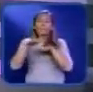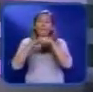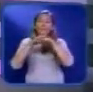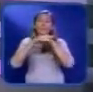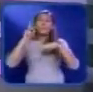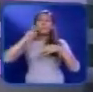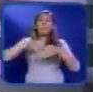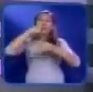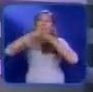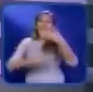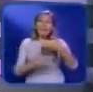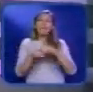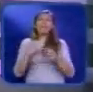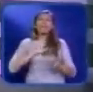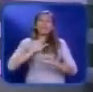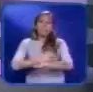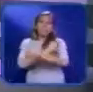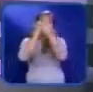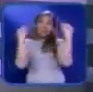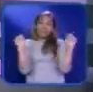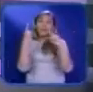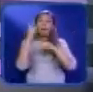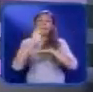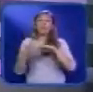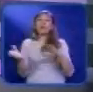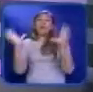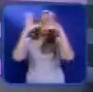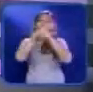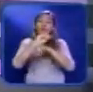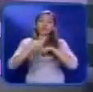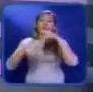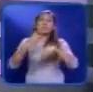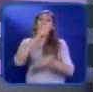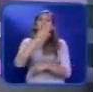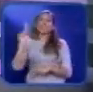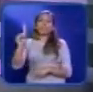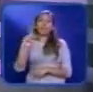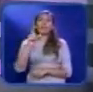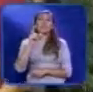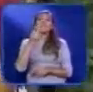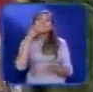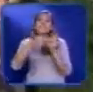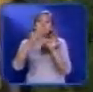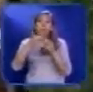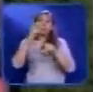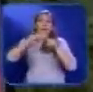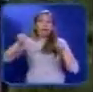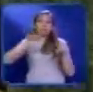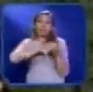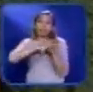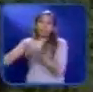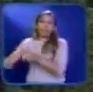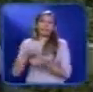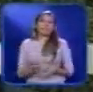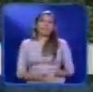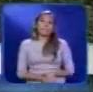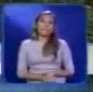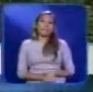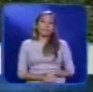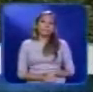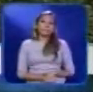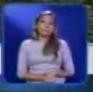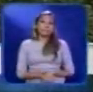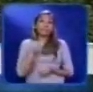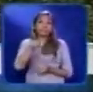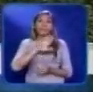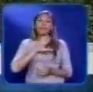entrega principal dedicada al horario nocturno será el próximo 21 de septiembre Esta edición homenajeó el programa